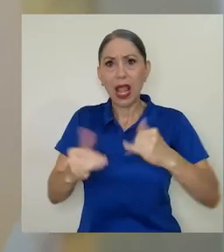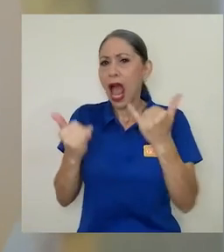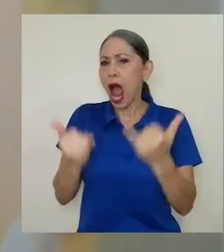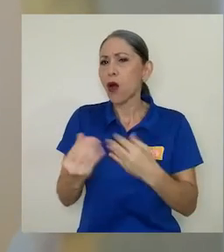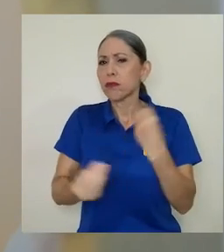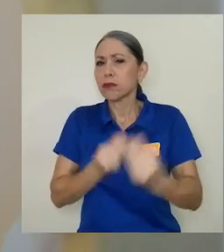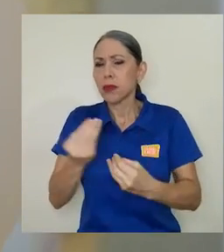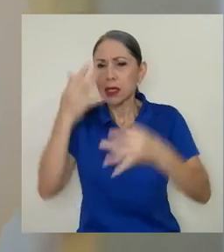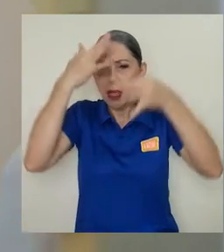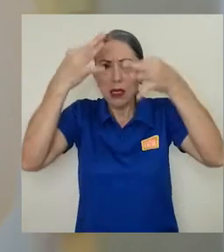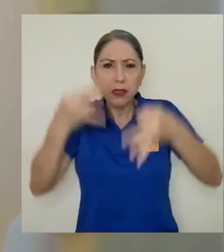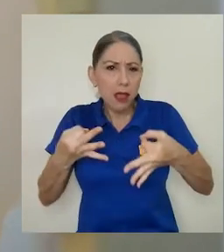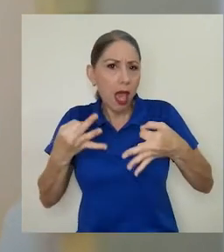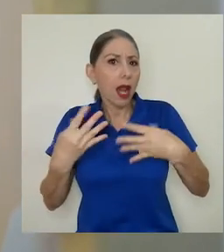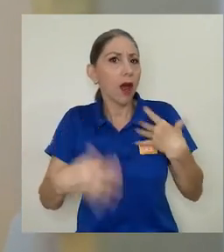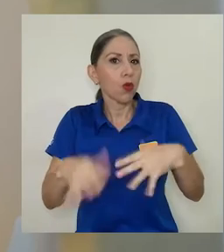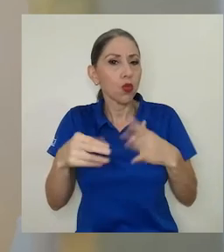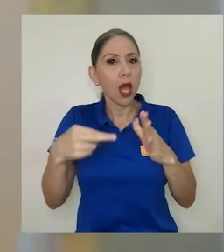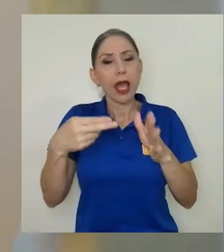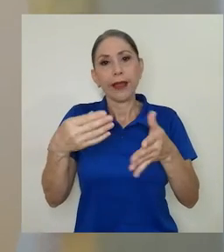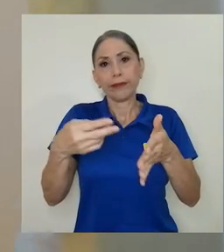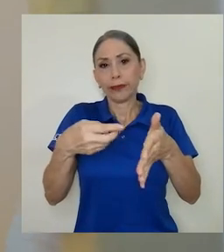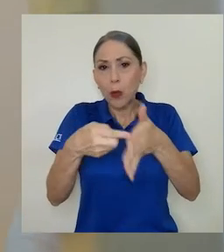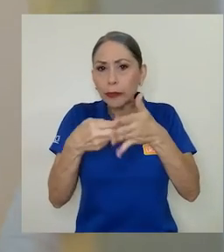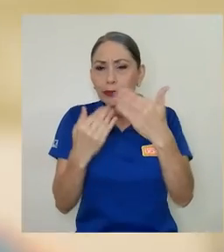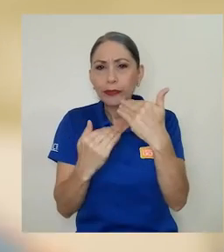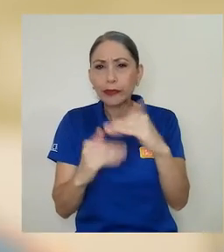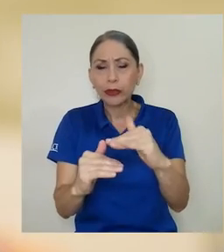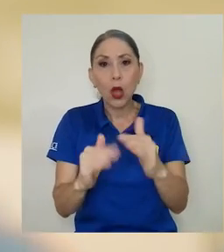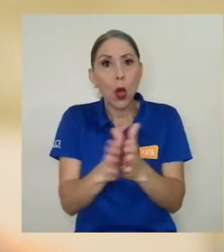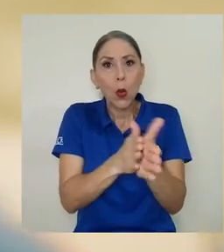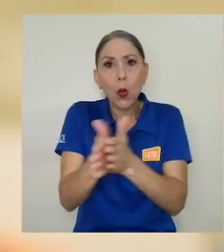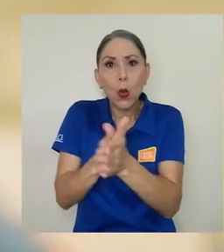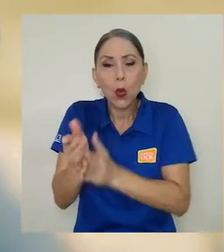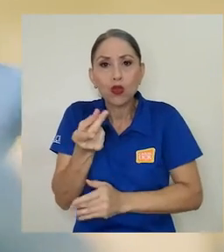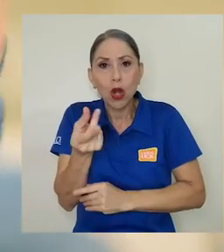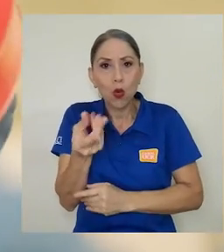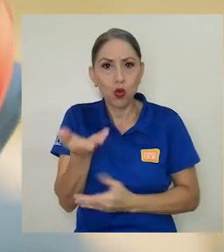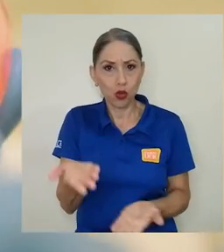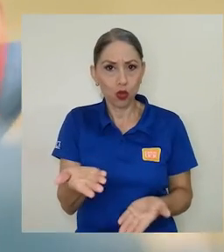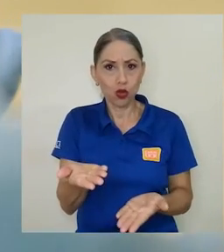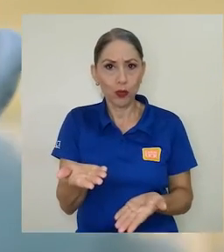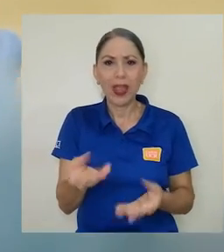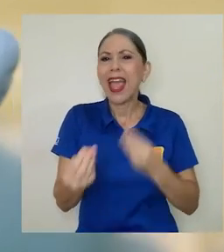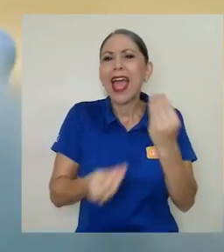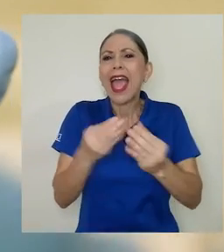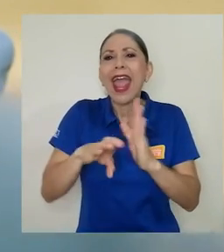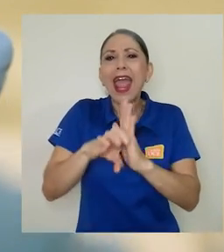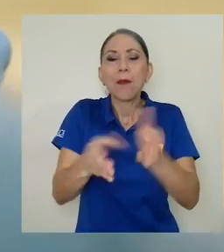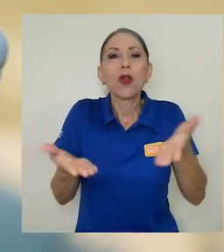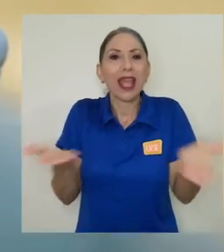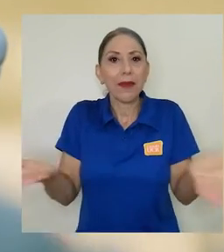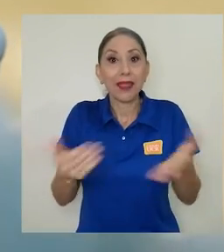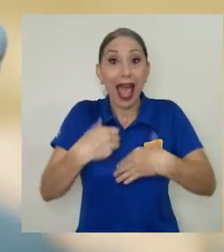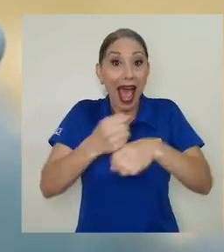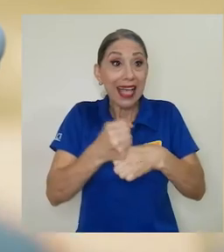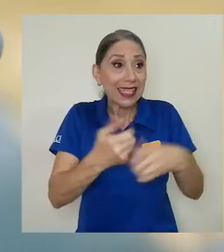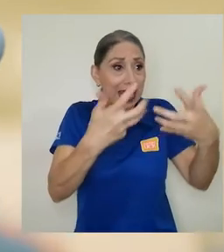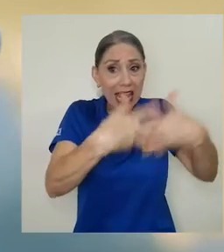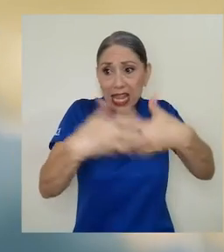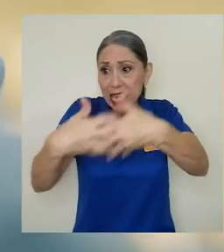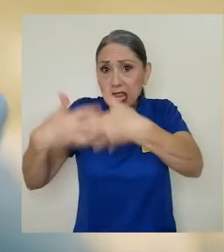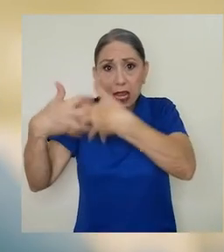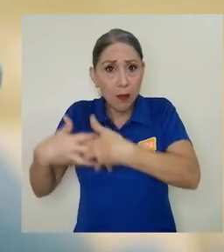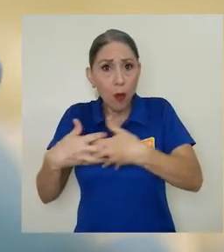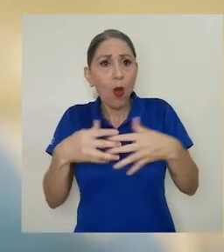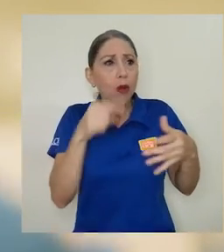se decidiera tomar medidas para maximizar los recursos. Dentro de las acciones contempladas está la realización de un inventario del equipo que ha